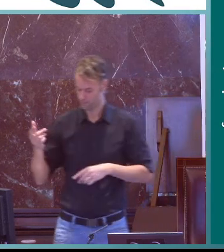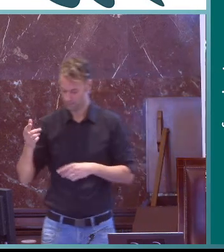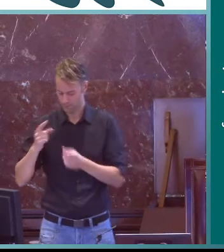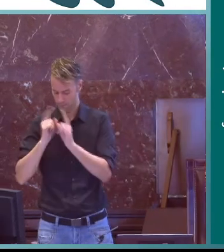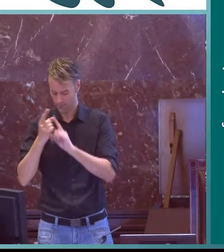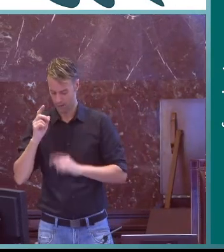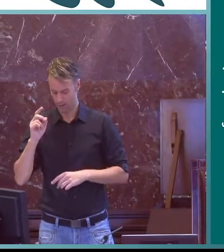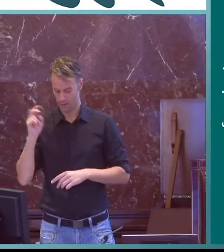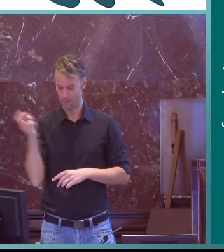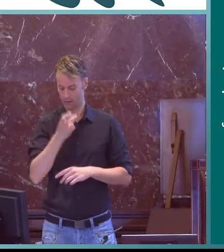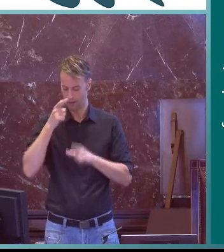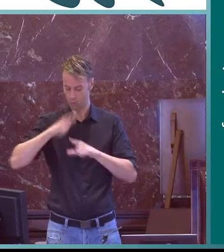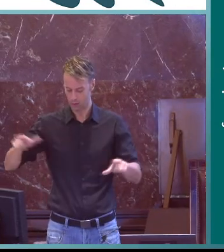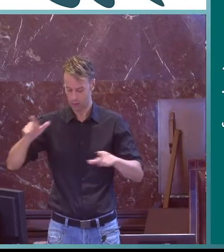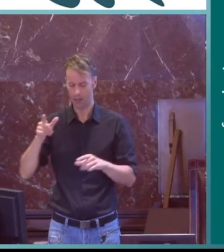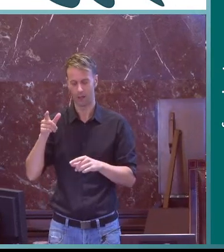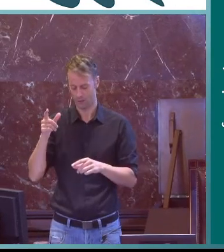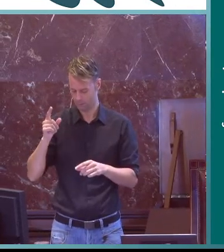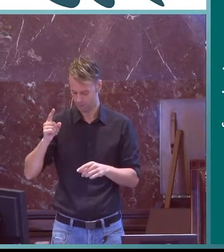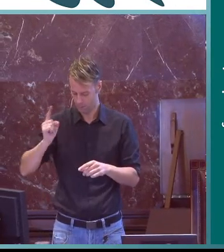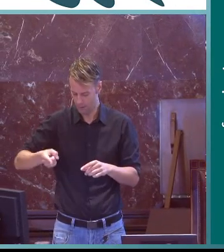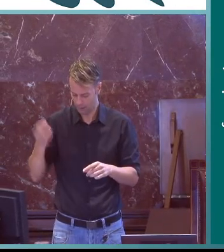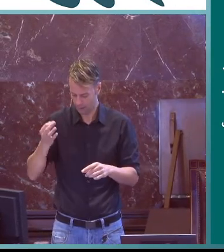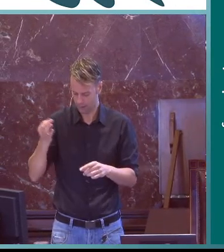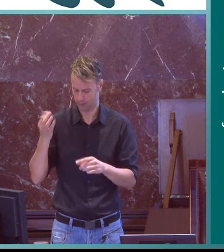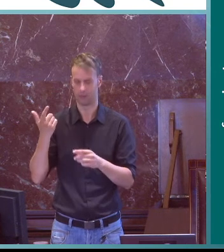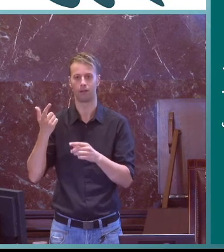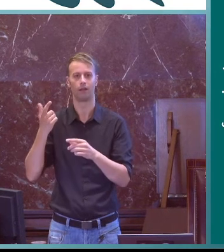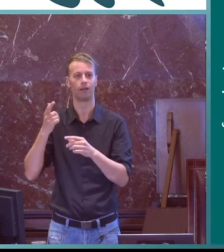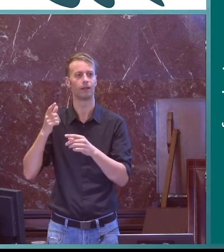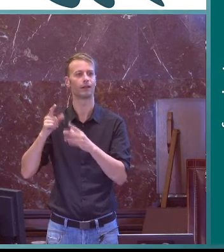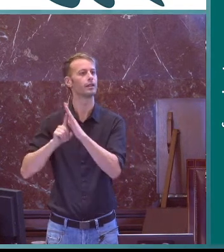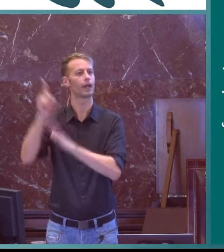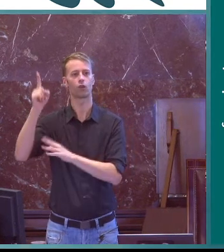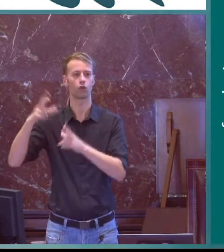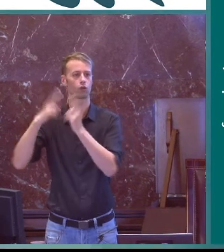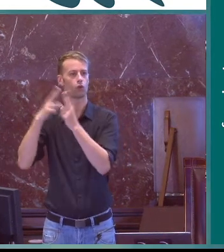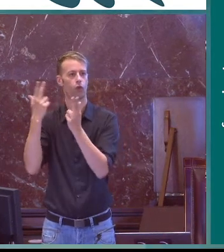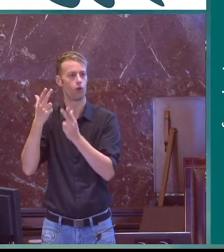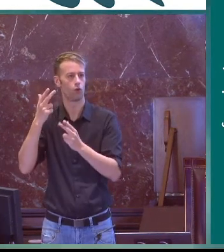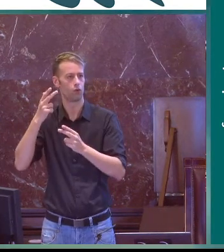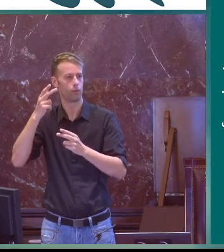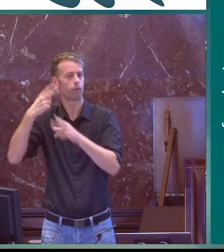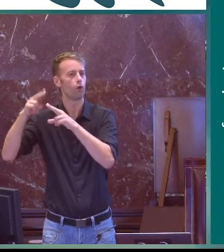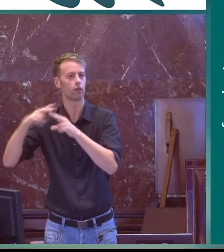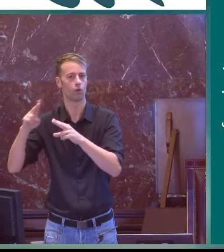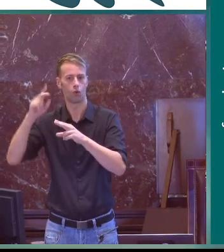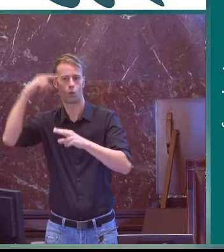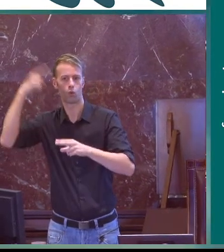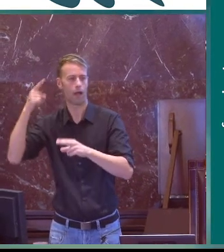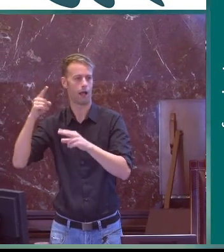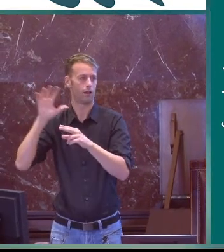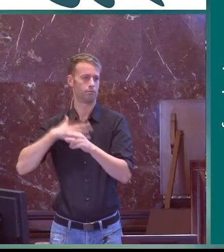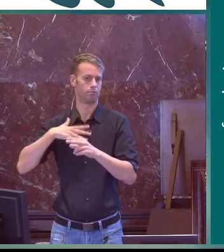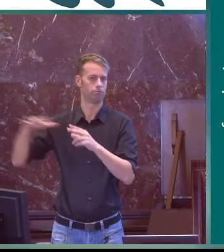en esa diversidad biológica lo que manda es la evolución natural y en la diversidad lingüística es el desarrollo social el que marca